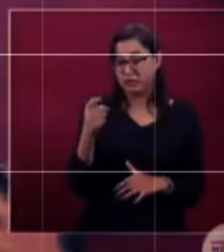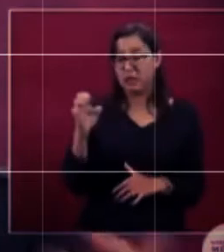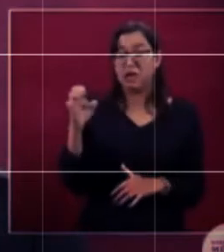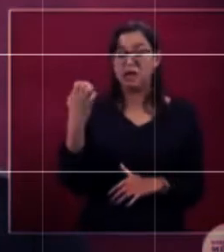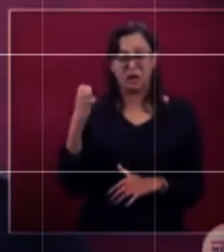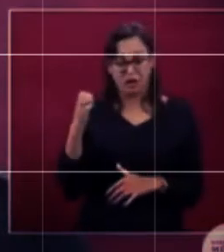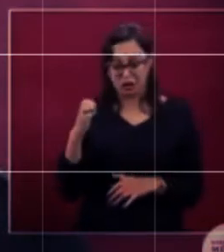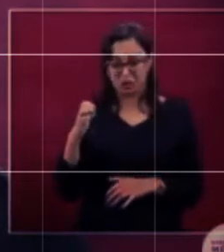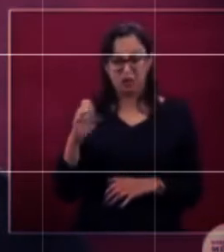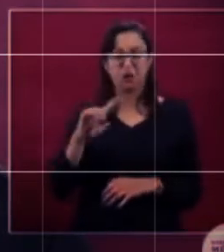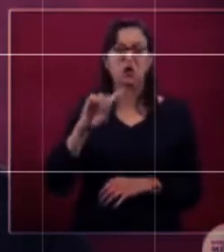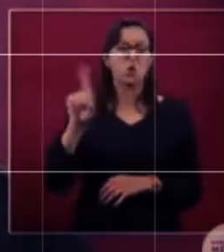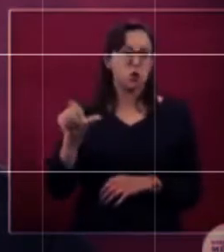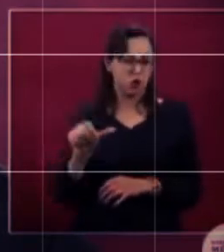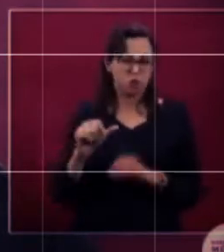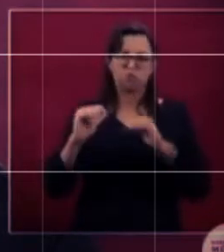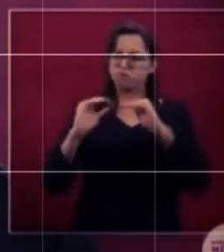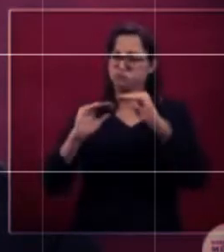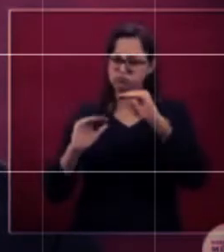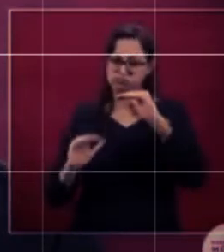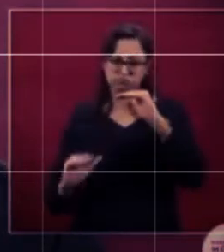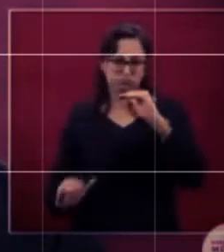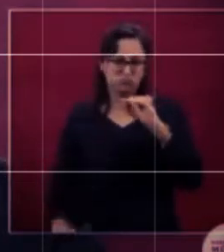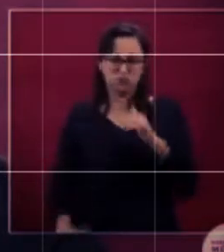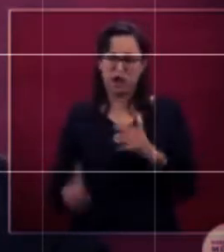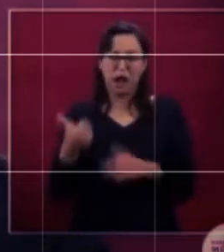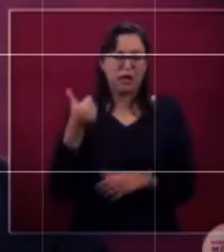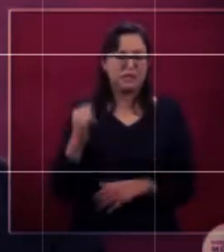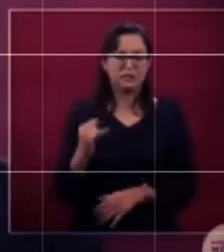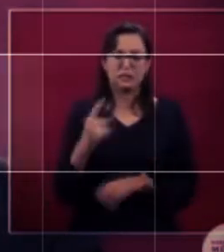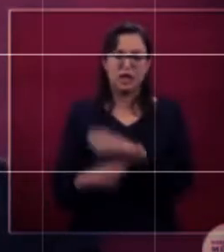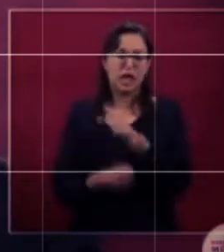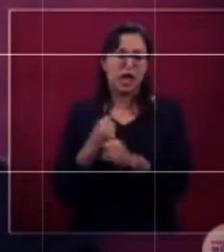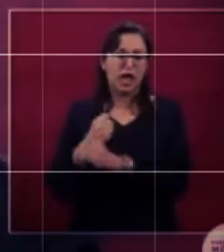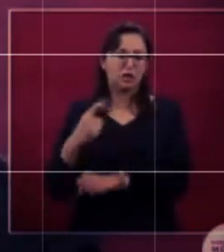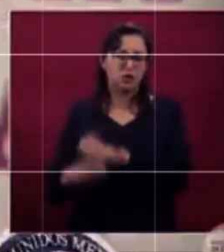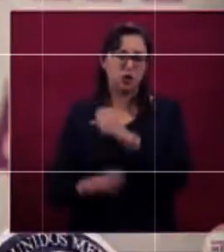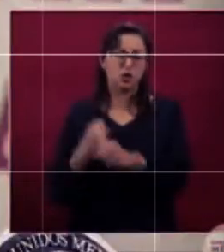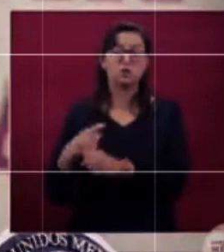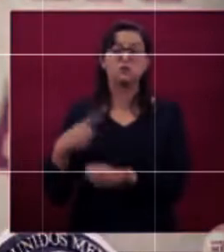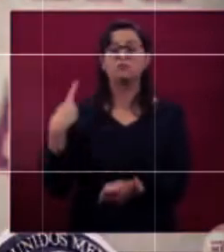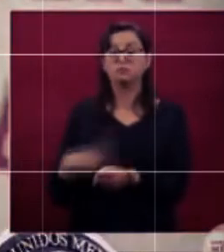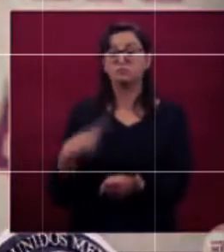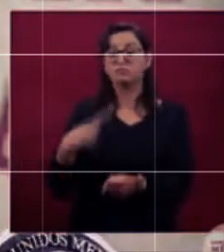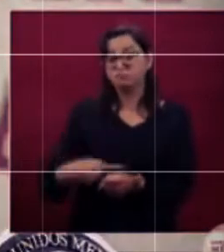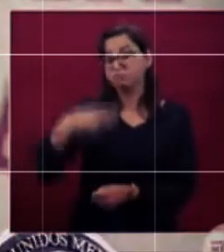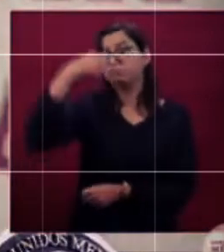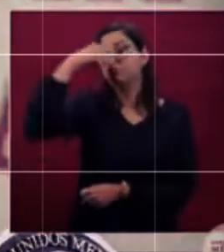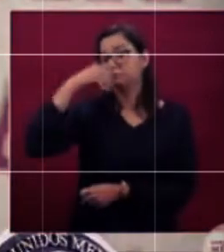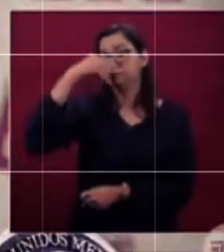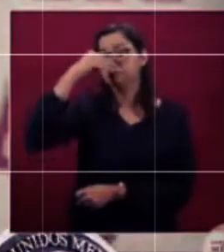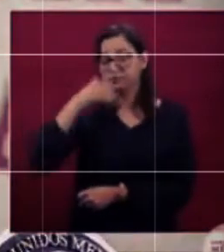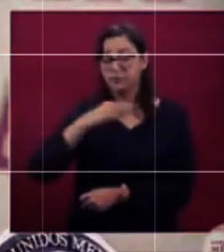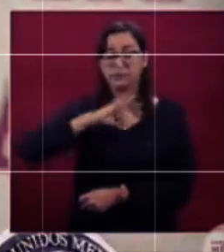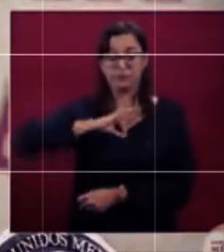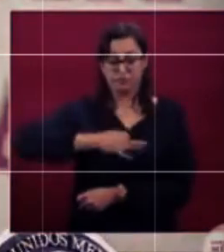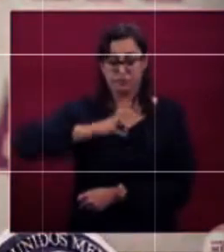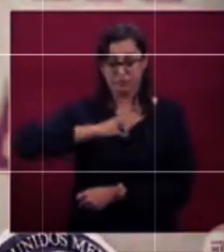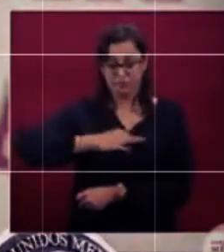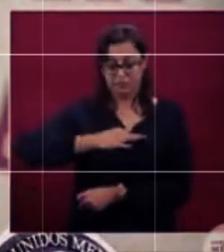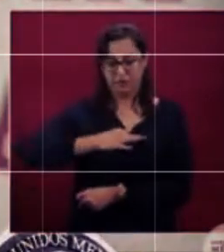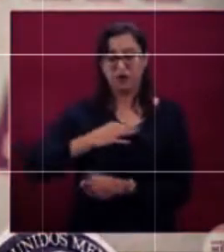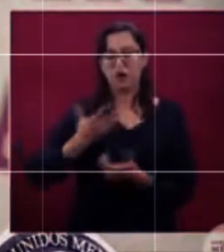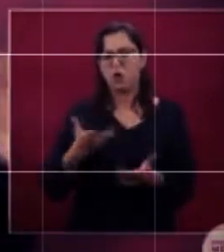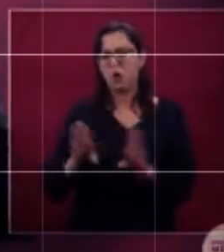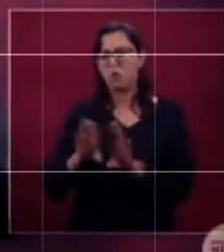después empezarán a disminuir los casos de influenza. La influenza es una enfermedad infecciosa causada por un virus con ese nombre,